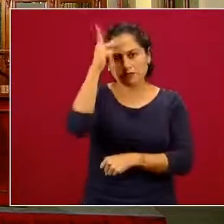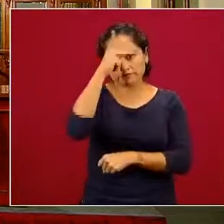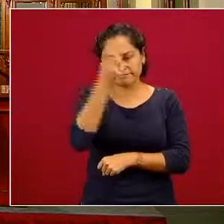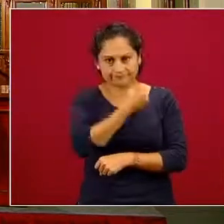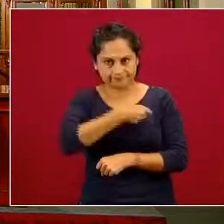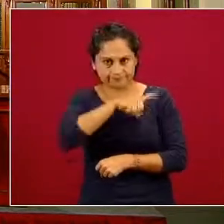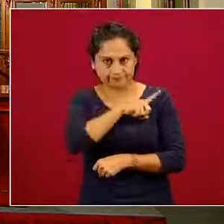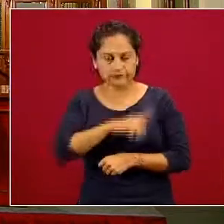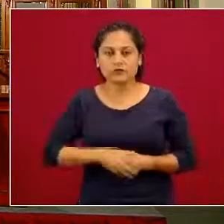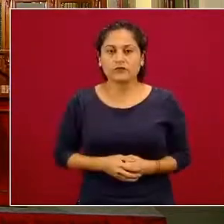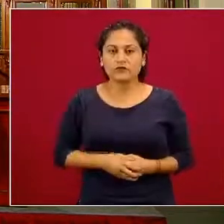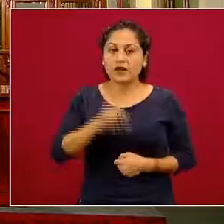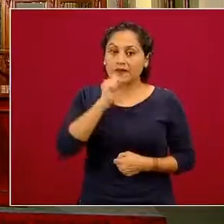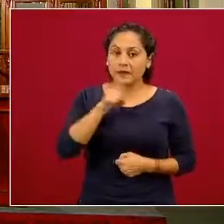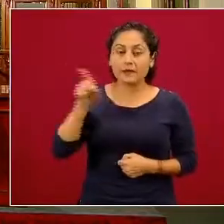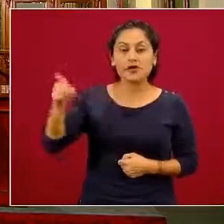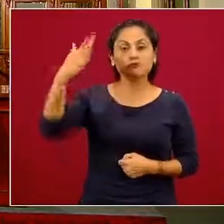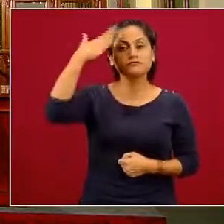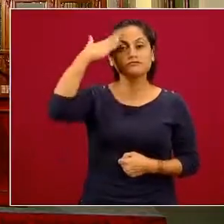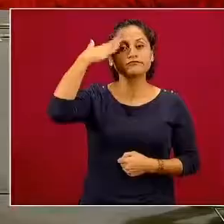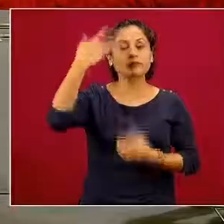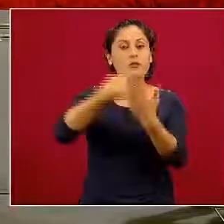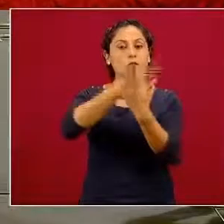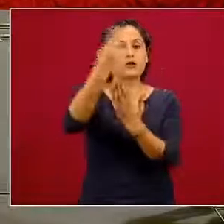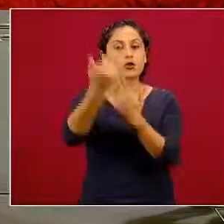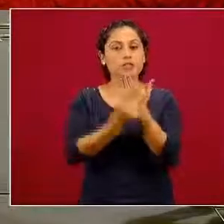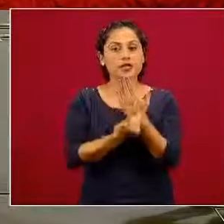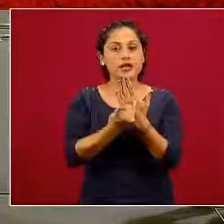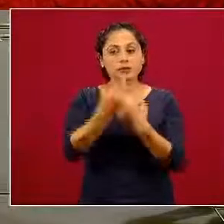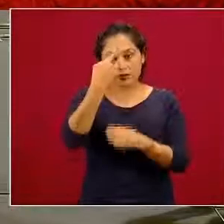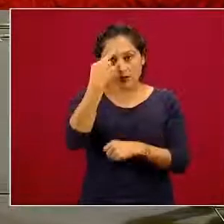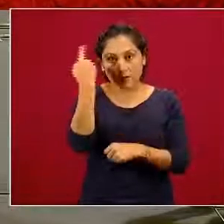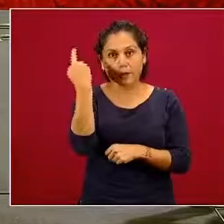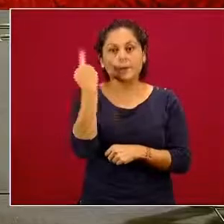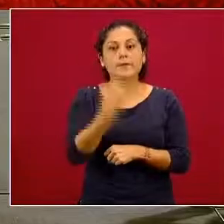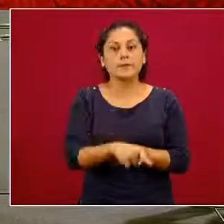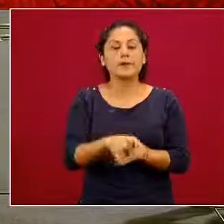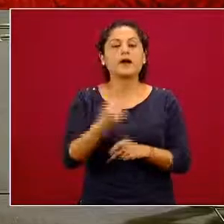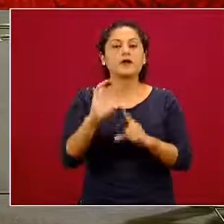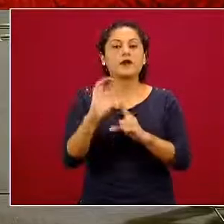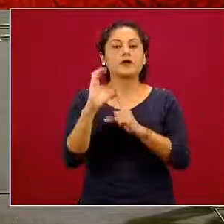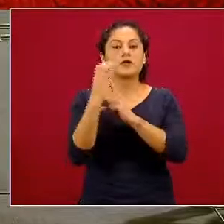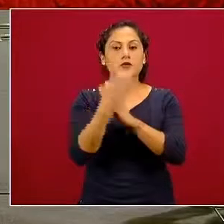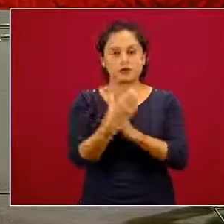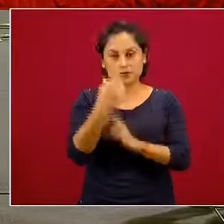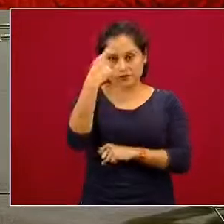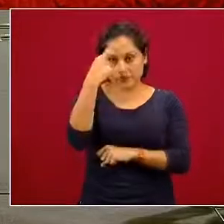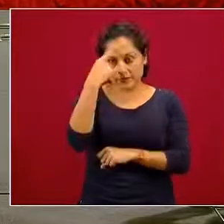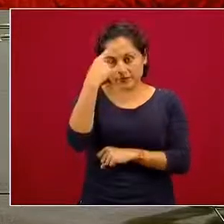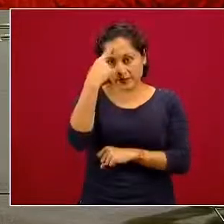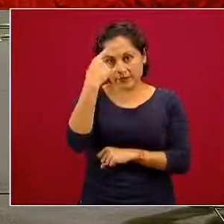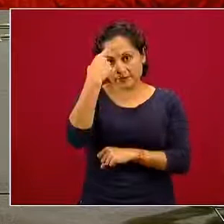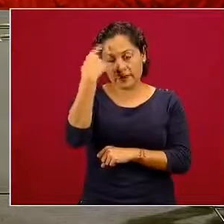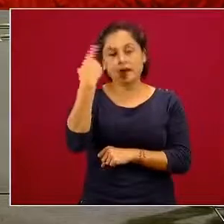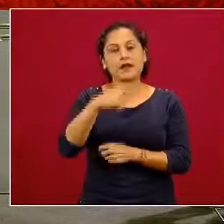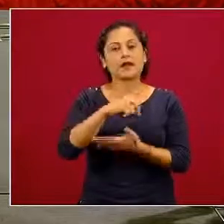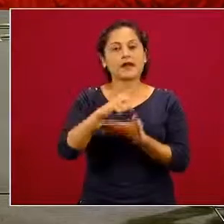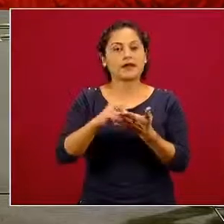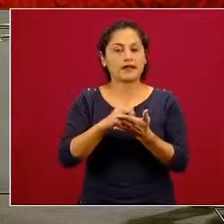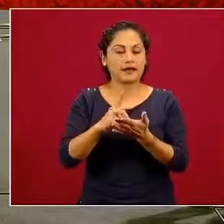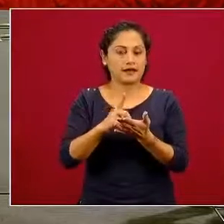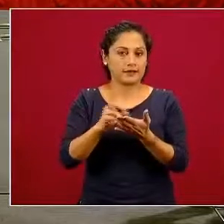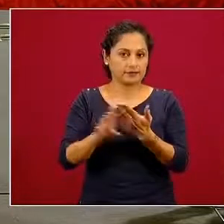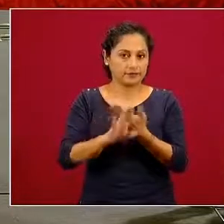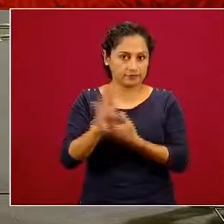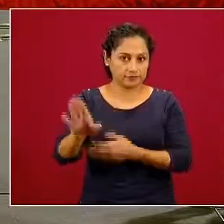encabeza, además, el proyecto de integración de la Comisión Nacional de Salud Mental y Adicciones, en la que participa también la